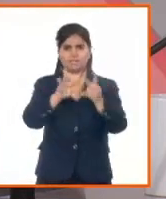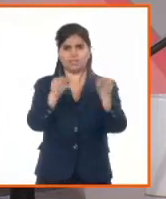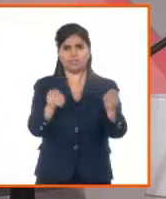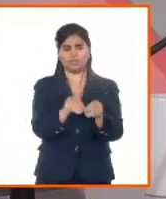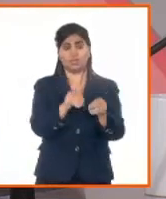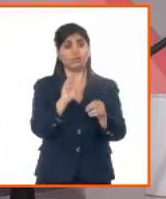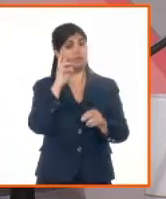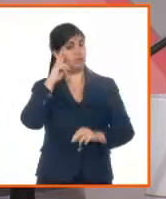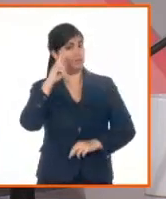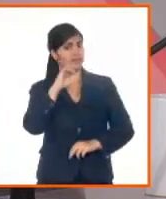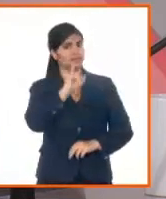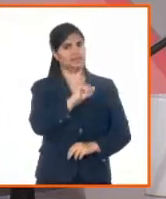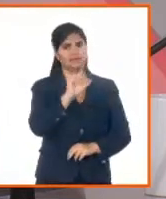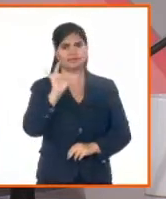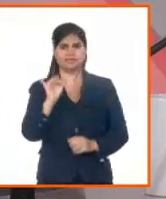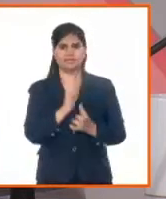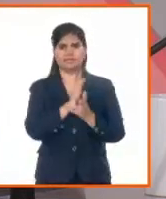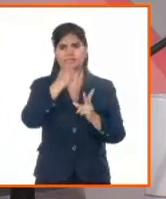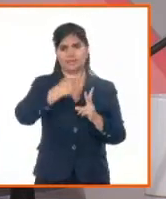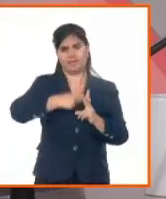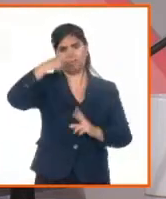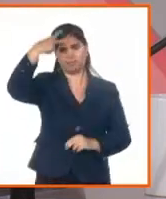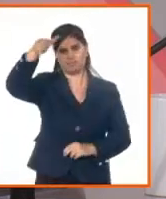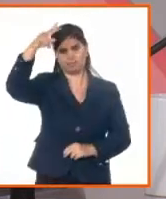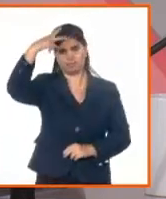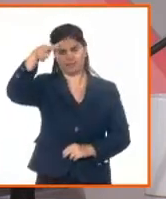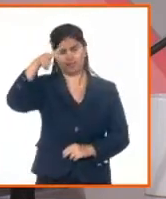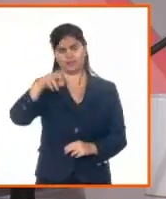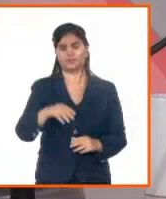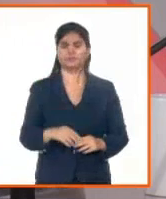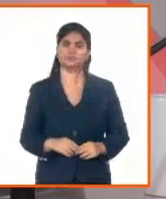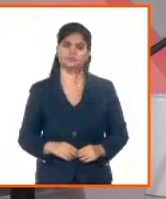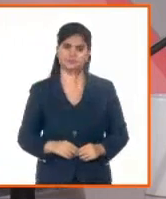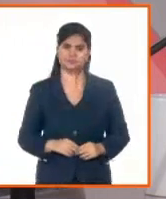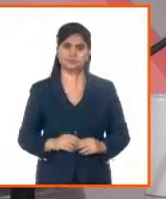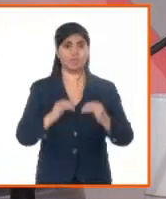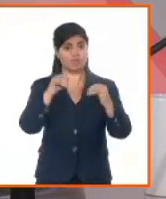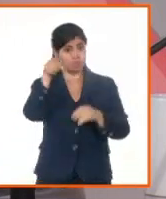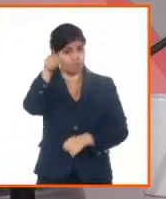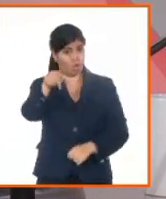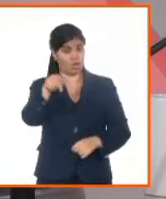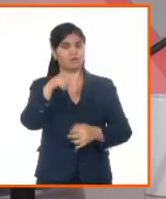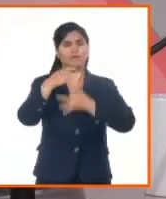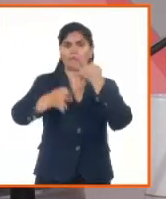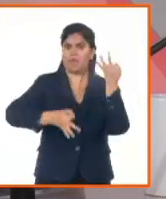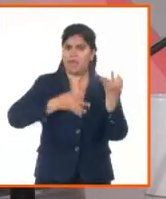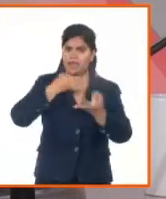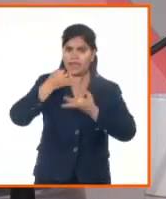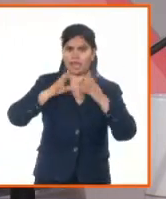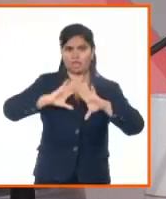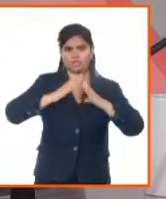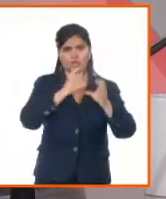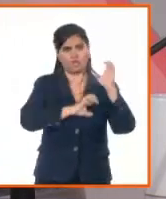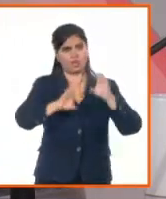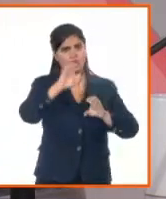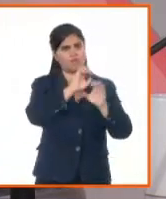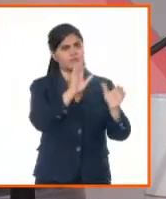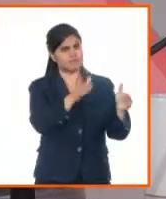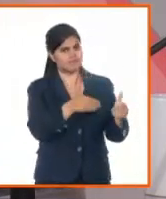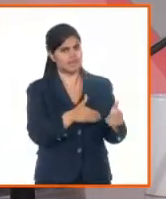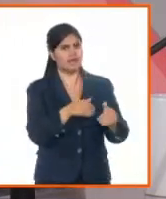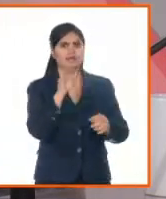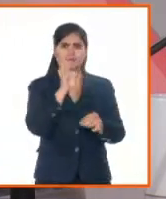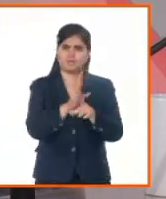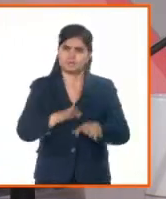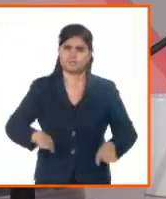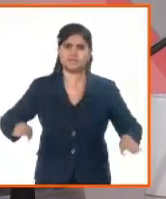mayo, el próximo evento en Cancún, México. Así que esta es nuestra noticia del día, con ella comenzamos la mesa redonda. Hablemos entonces del